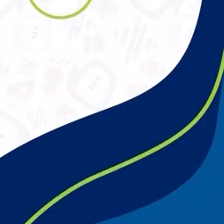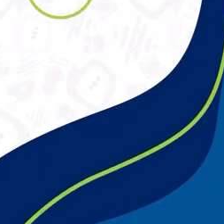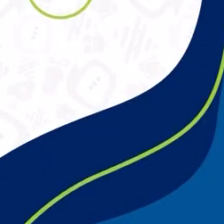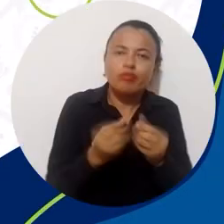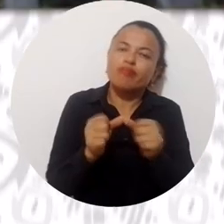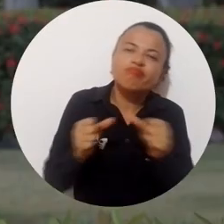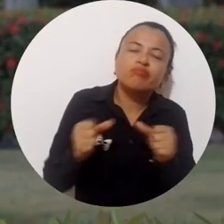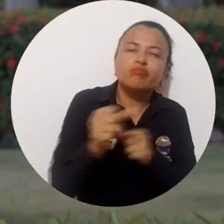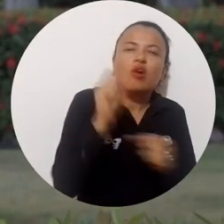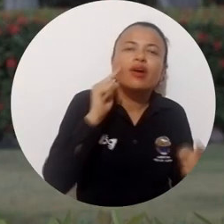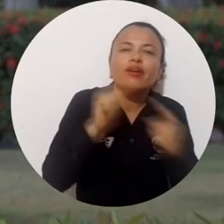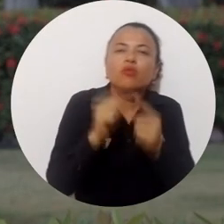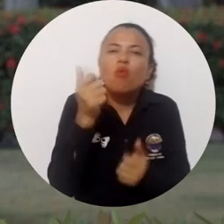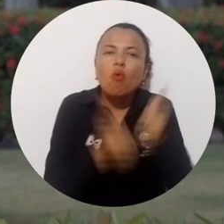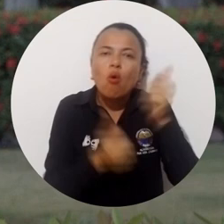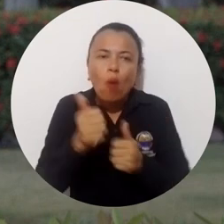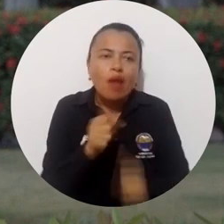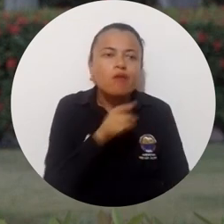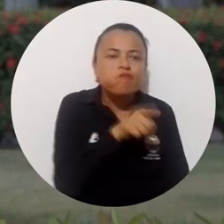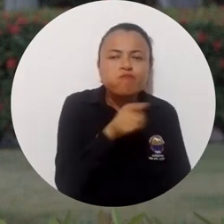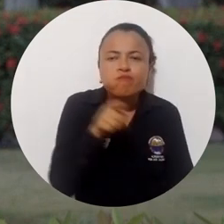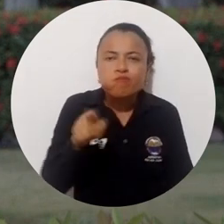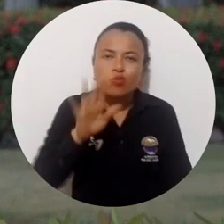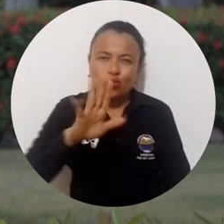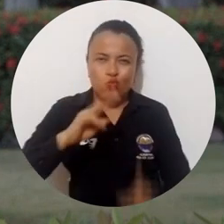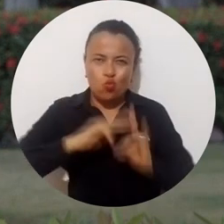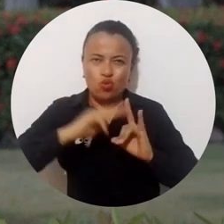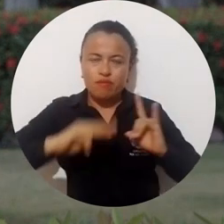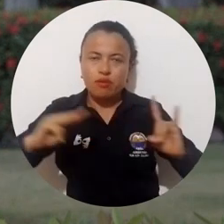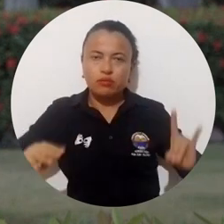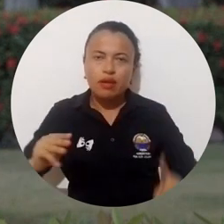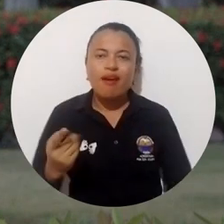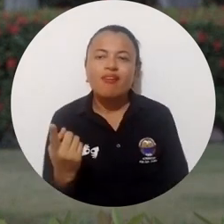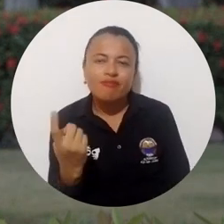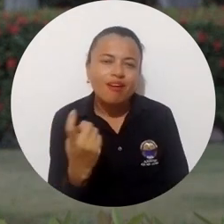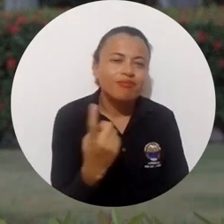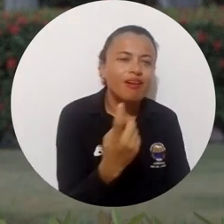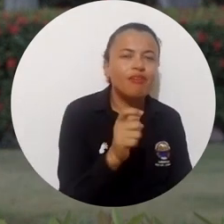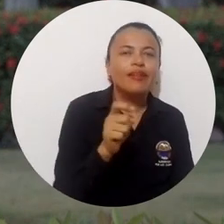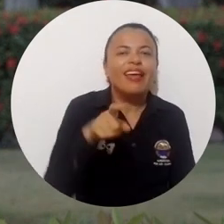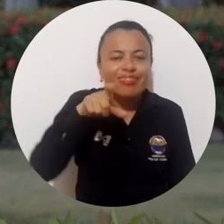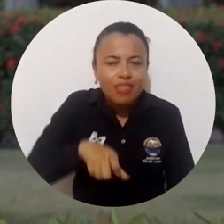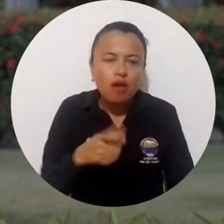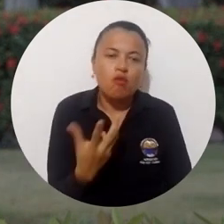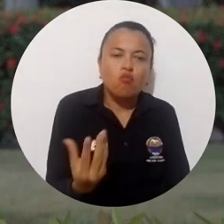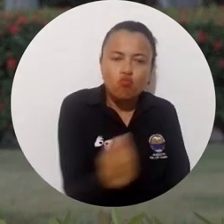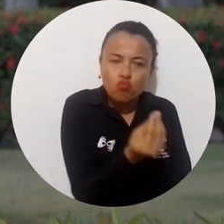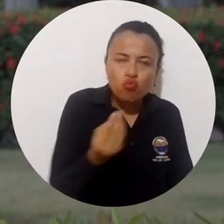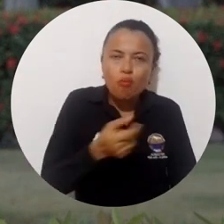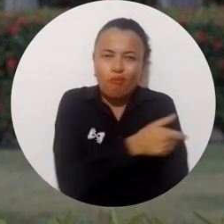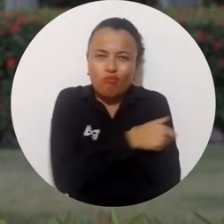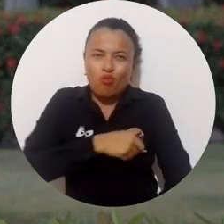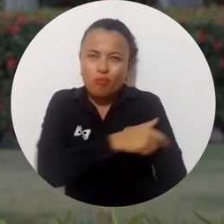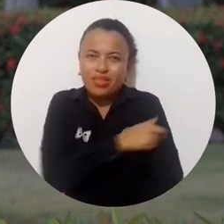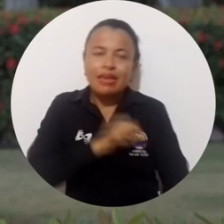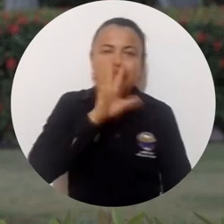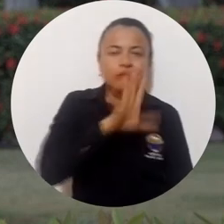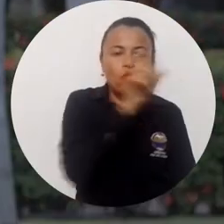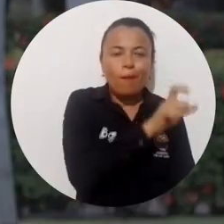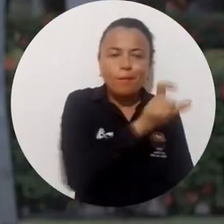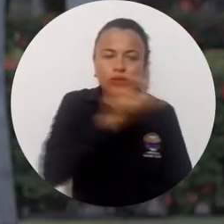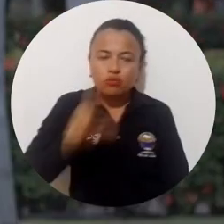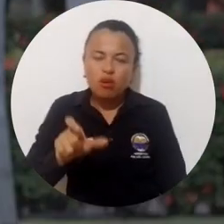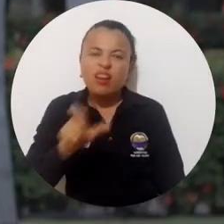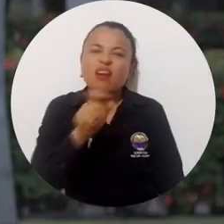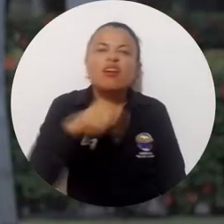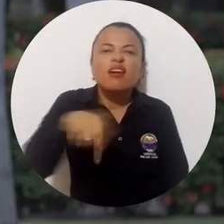Esta Comisión Permanente se crea a partir de la necesidad que tiene la misma universidad de conformar un comité